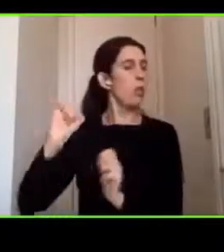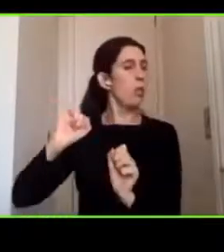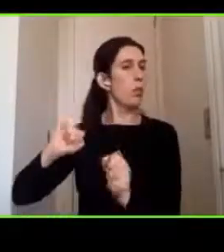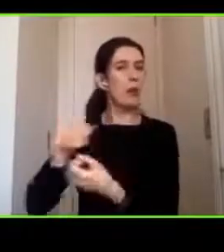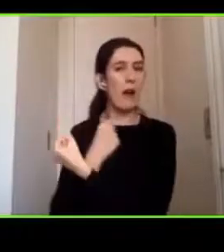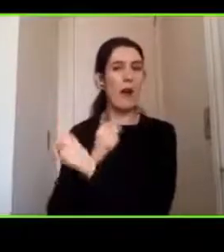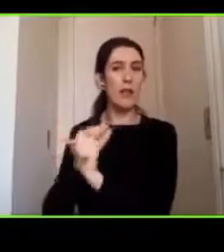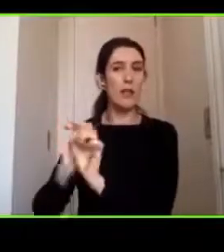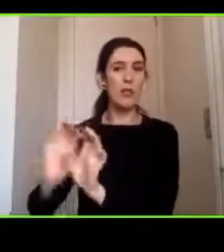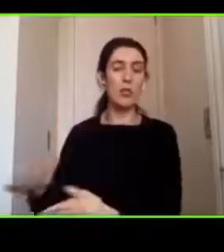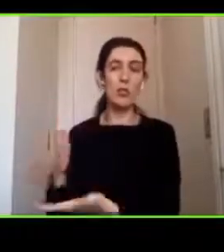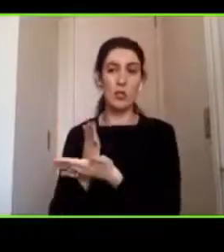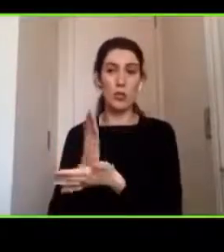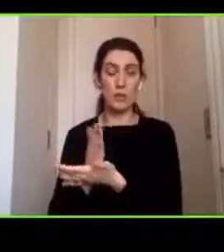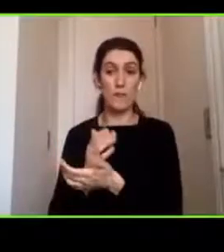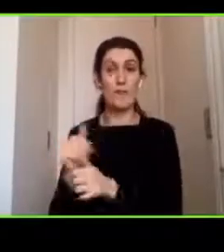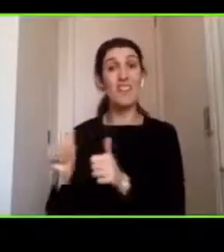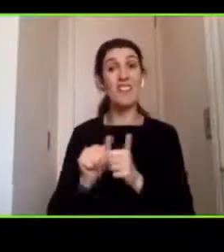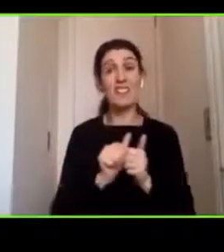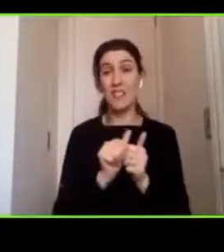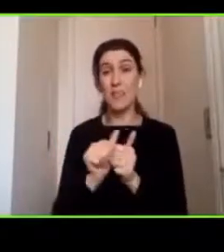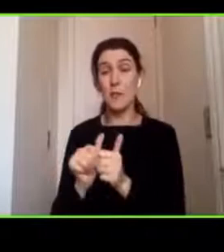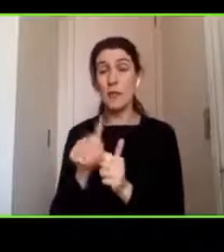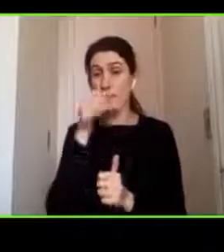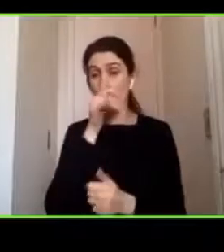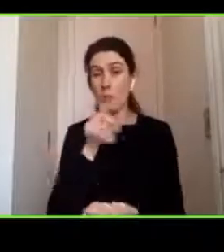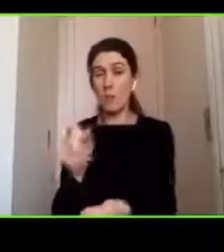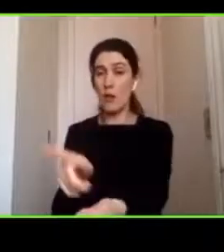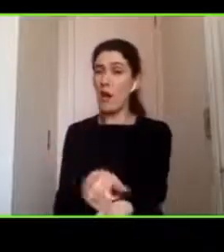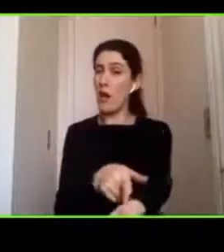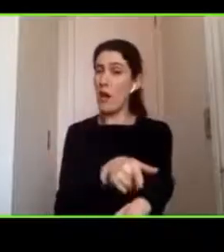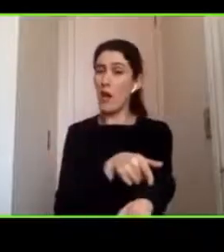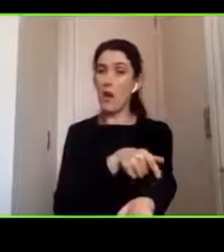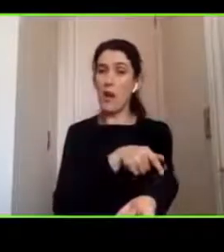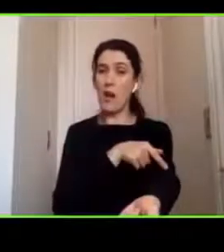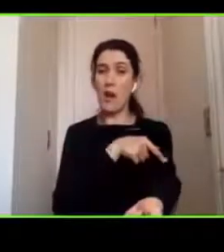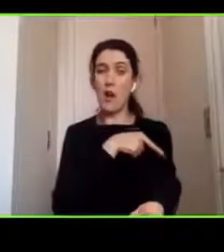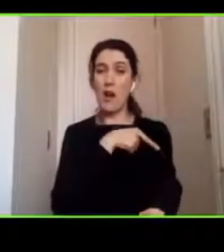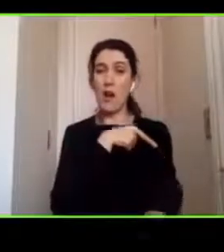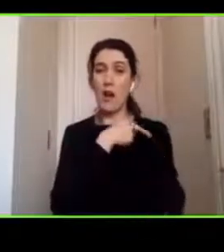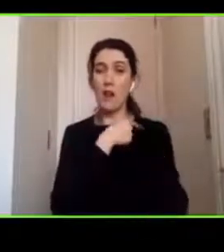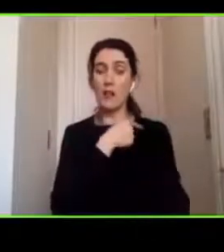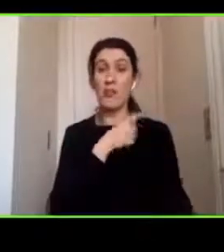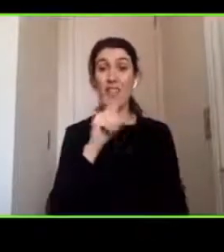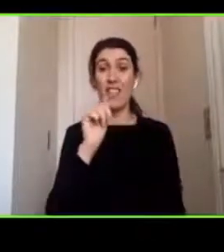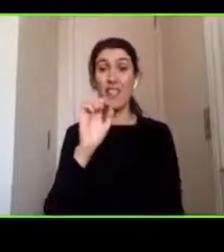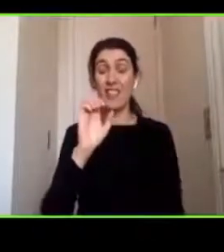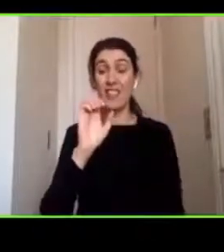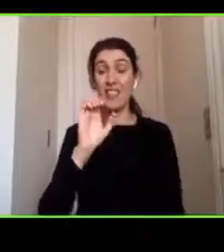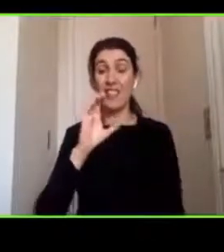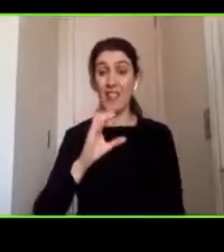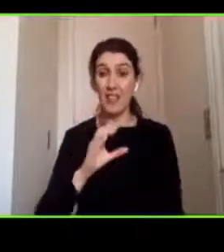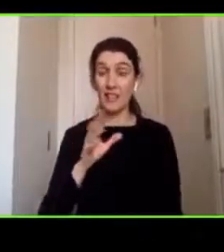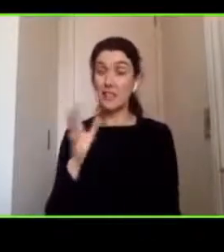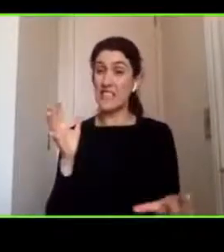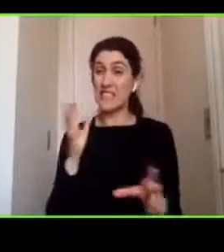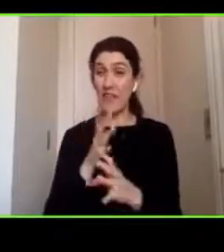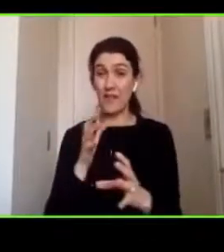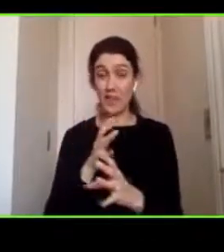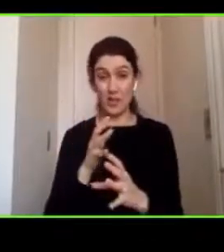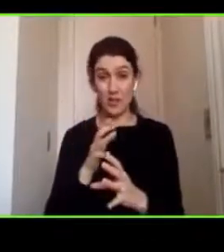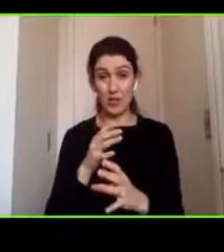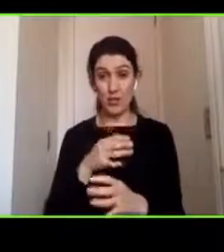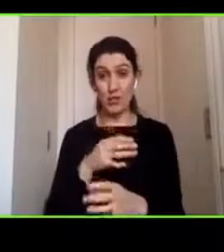a muy largo plazo e incluso cuando hablamos de text severo muchas veces hablamos de años